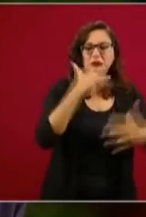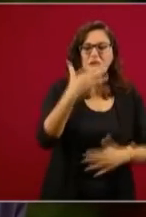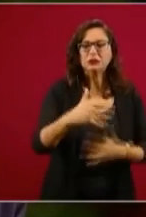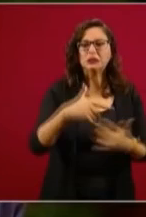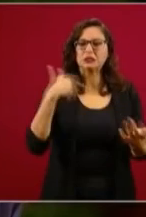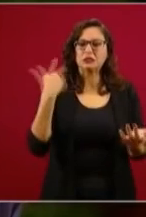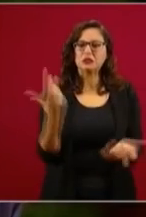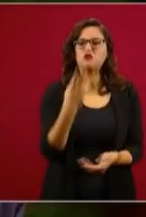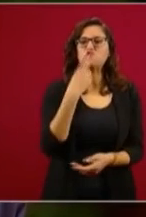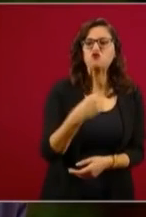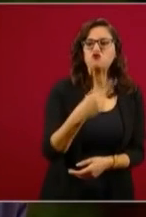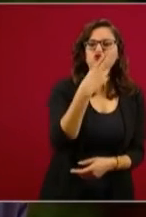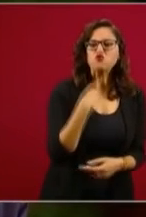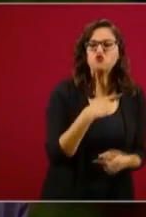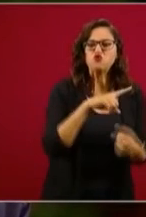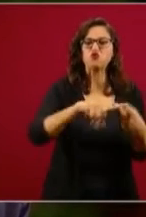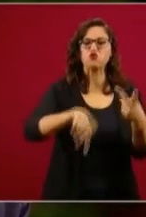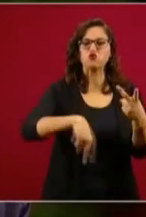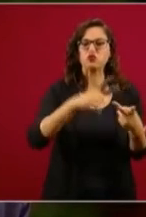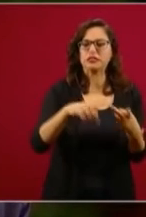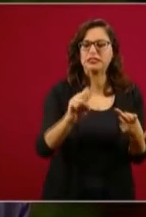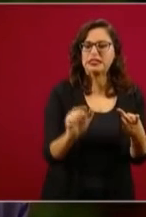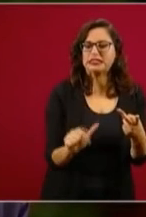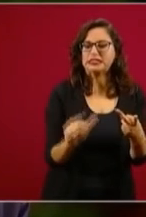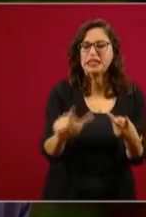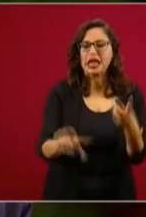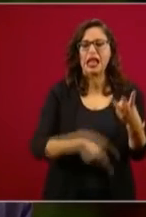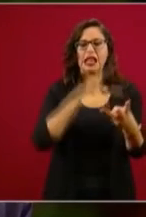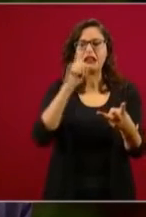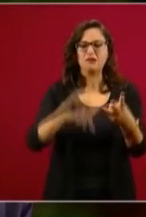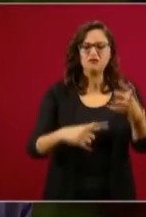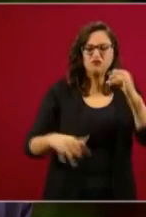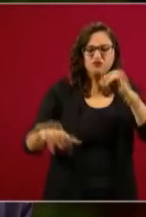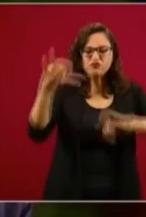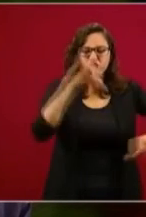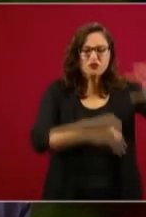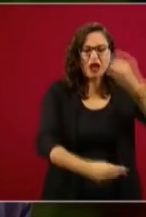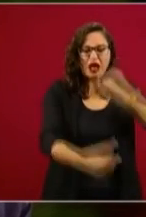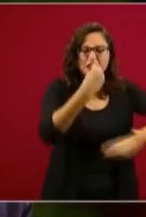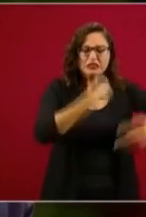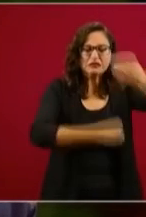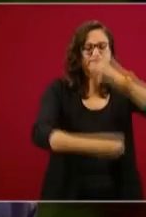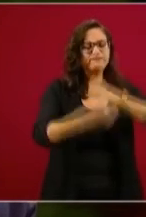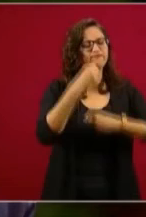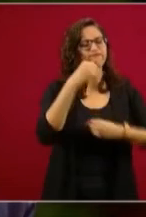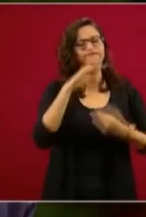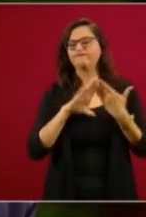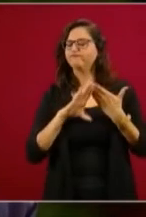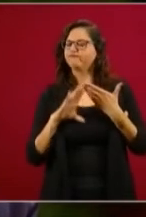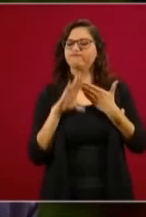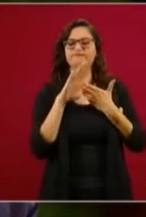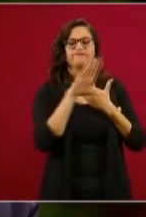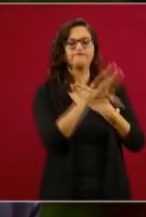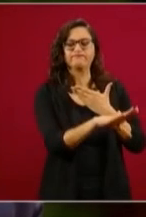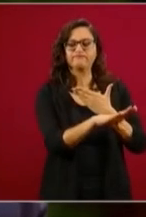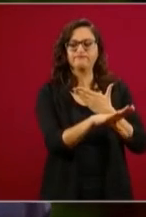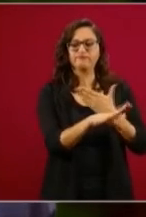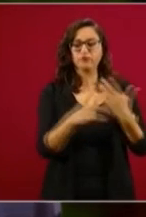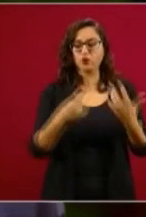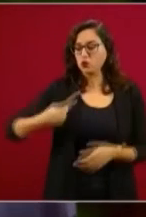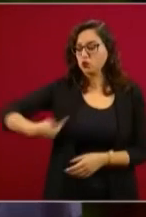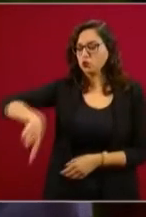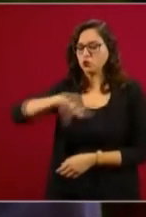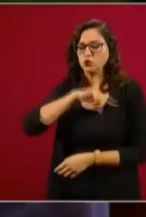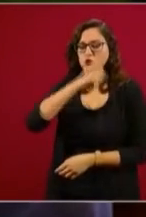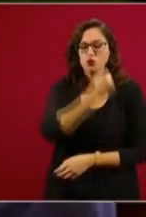constituido, ellos representan el poder ejecutivo en sus entidades, sí mantienen una relación